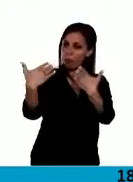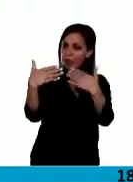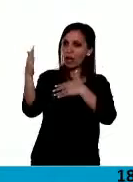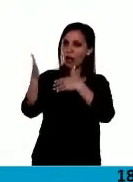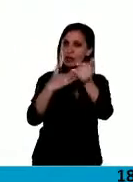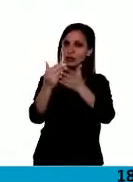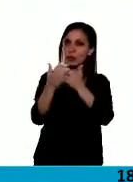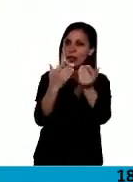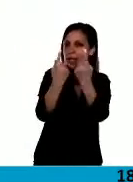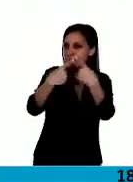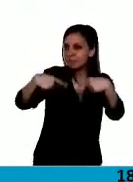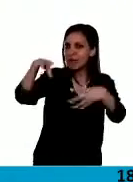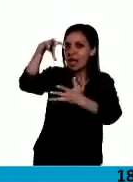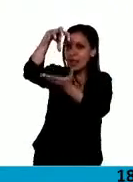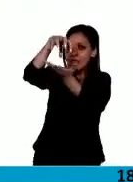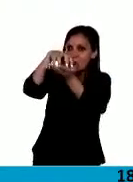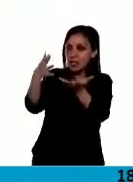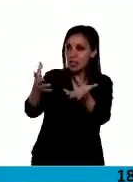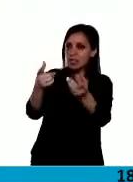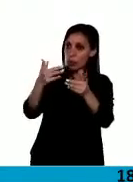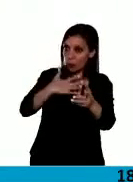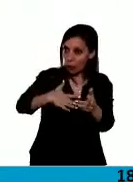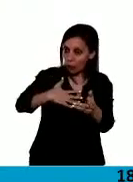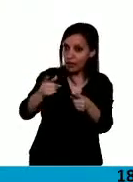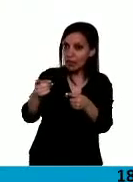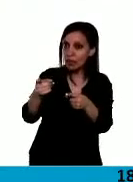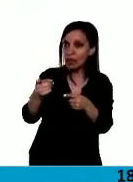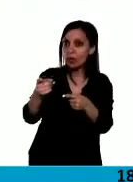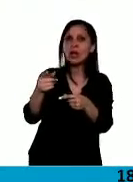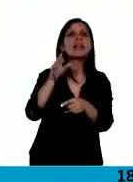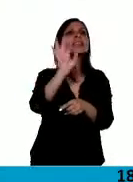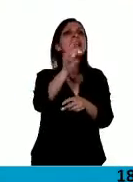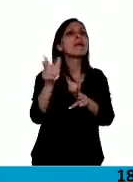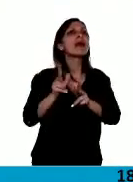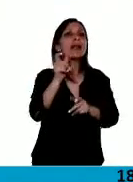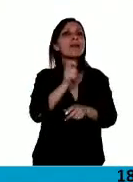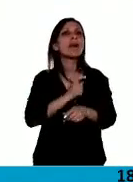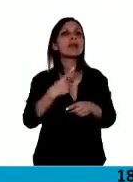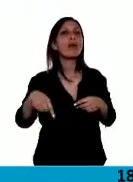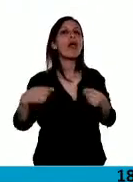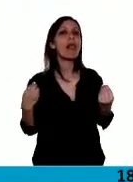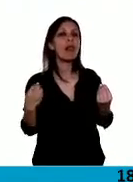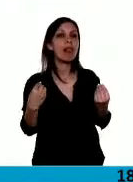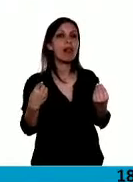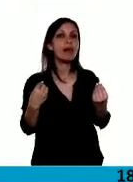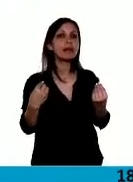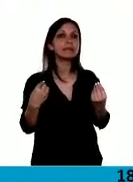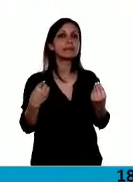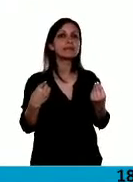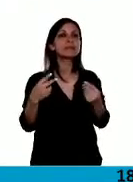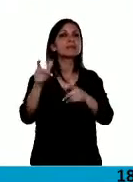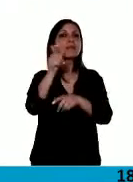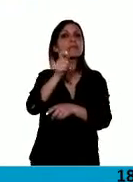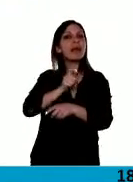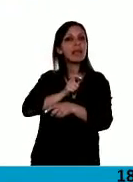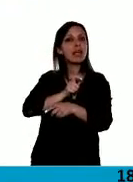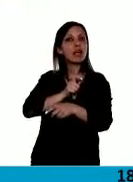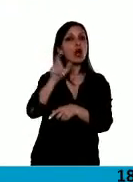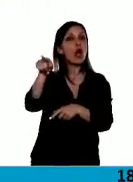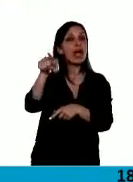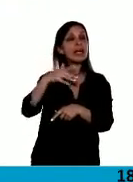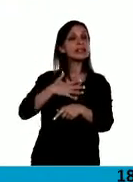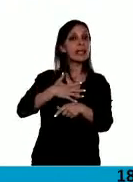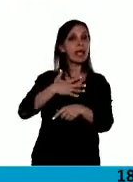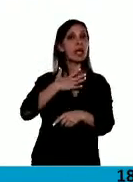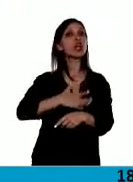este edificio. Y ¿saben lo que me contestó Juan, señor Presidente? Me contestó que está muy